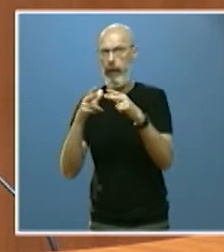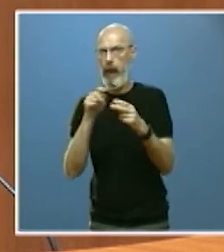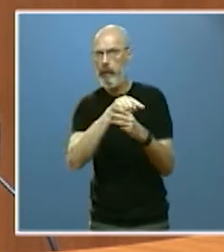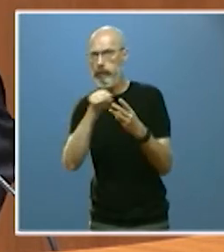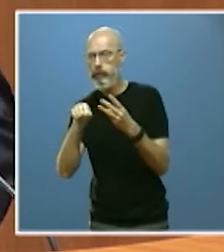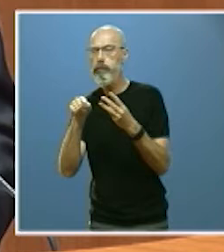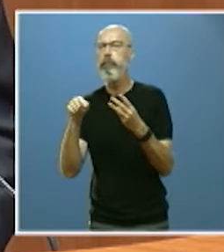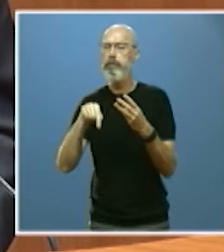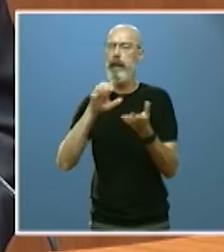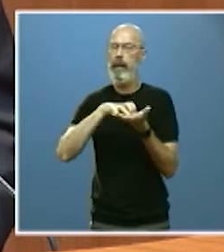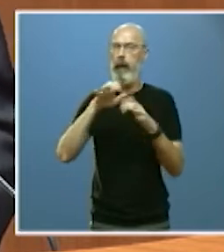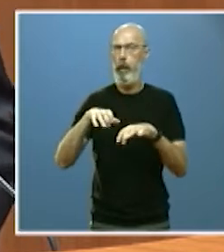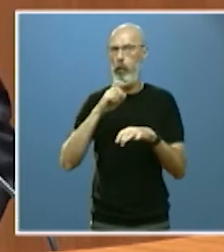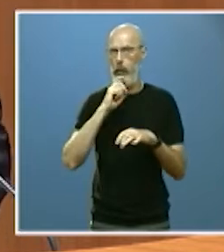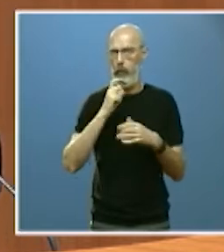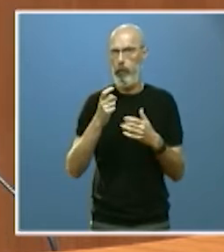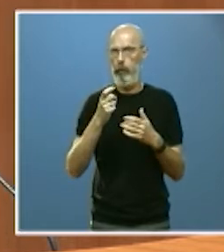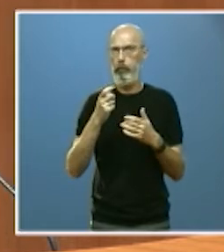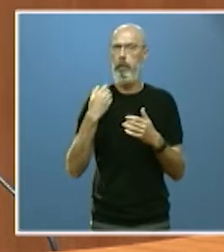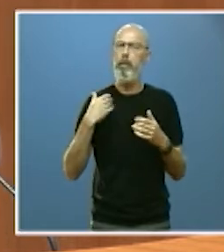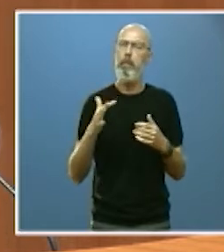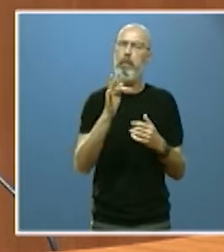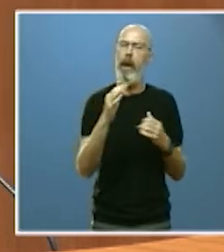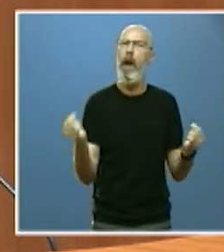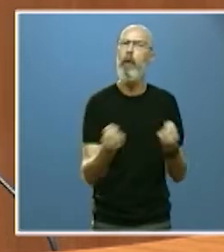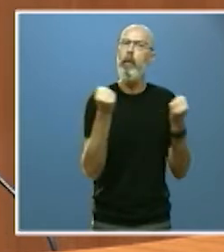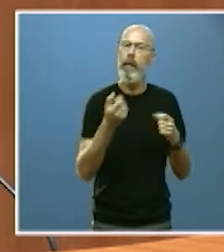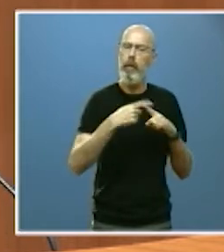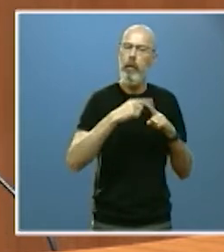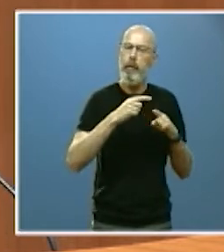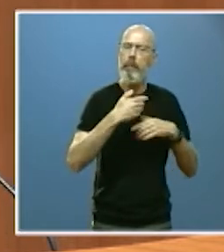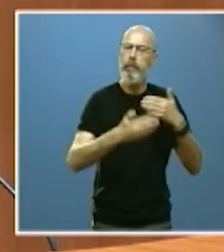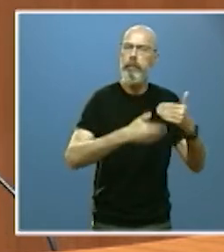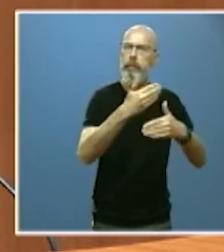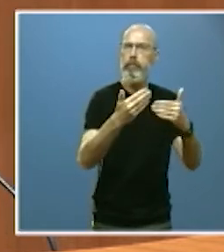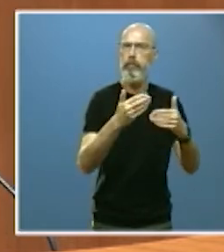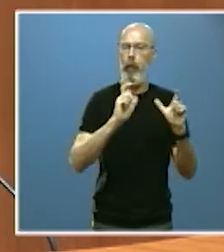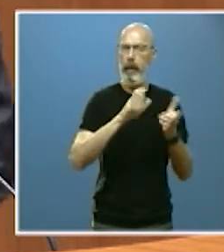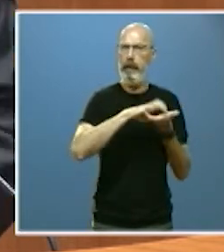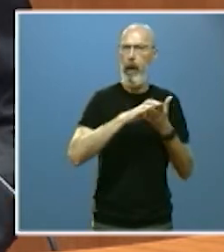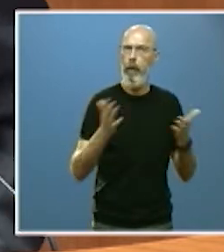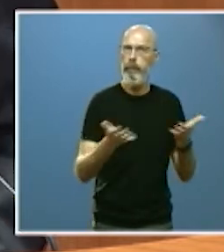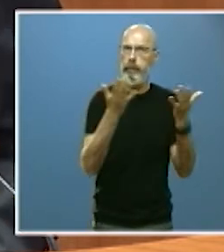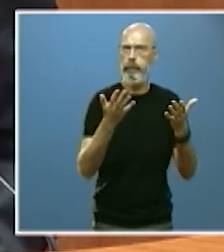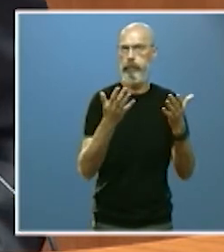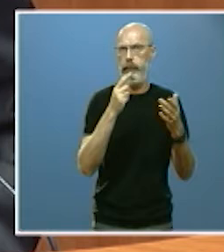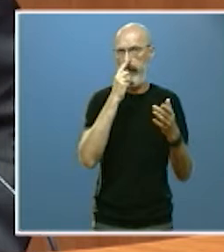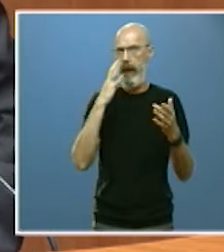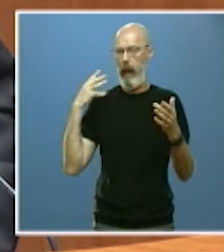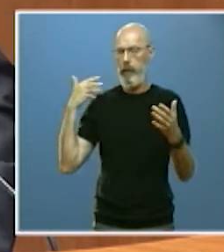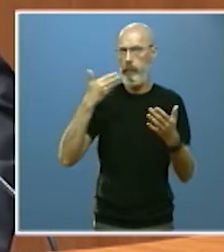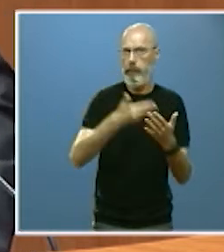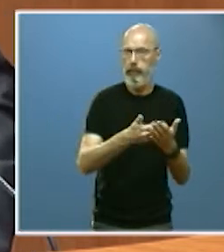León, las principales actuaciones impulsadas por la Junta durante estos últimos años y las